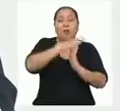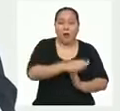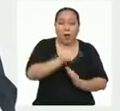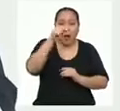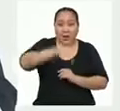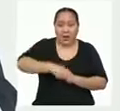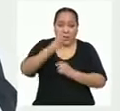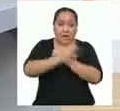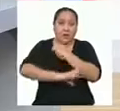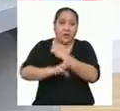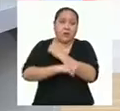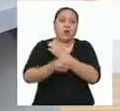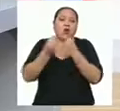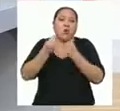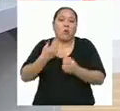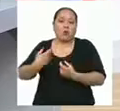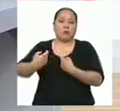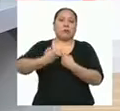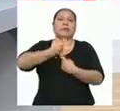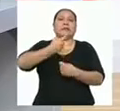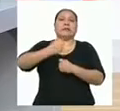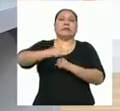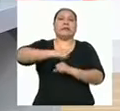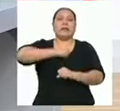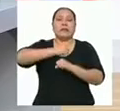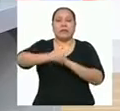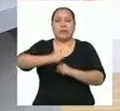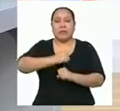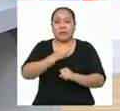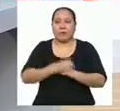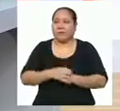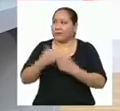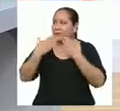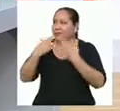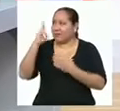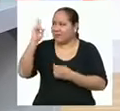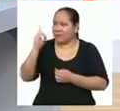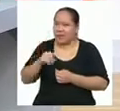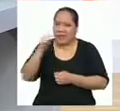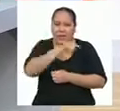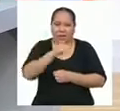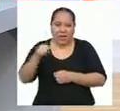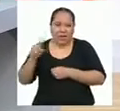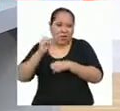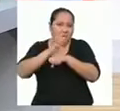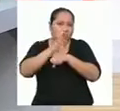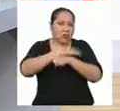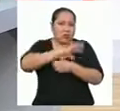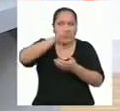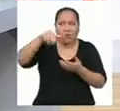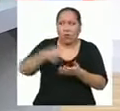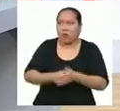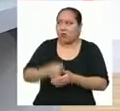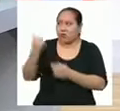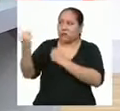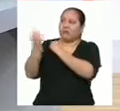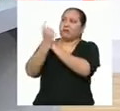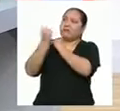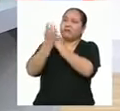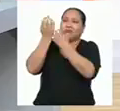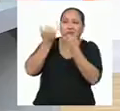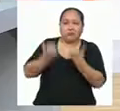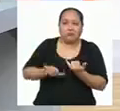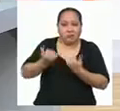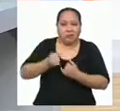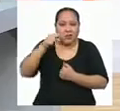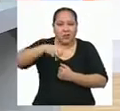y cómo nos afecta? Gracias, profesora Liliana. Creo que con estas recomendaciones y todo lo que nos has enseñado